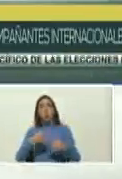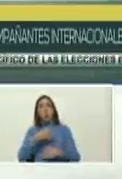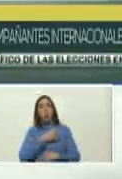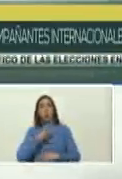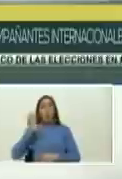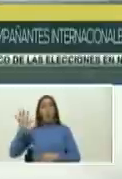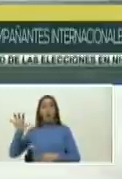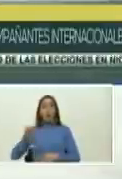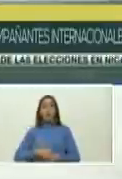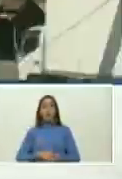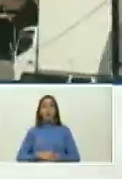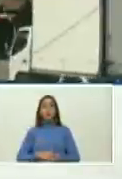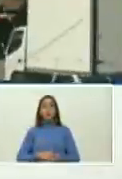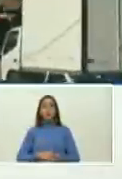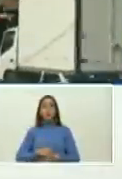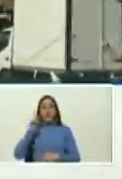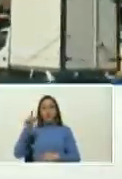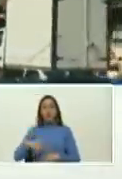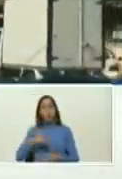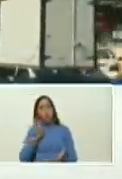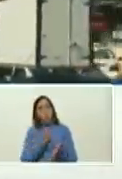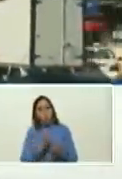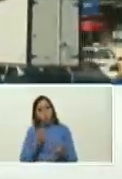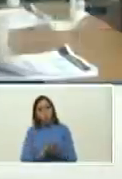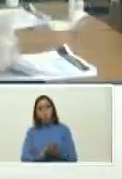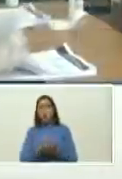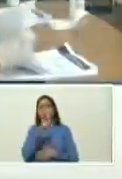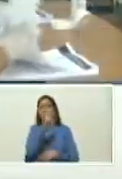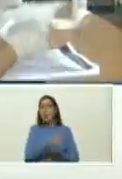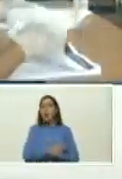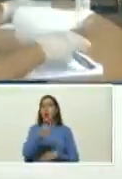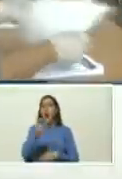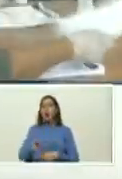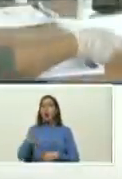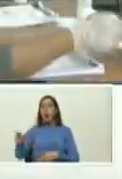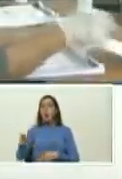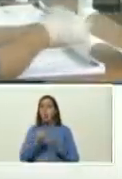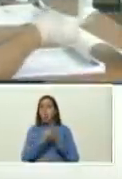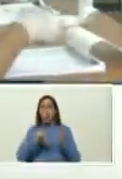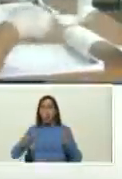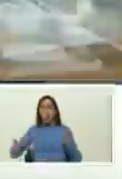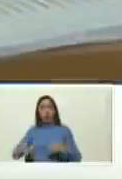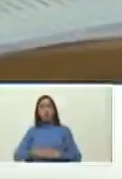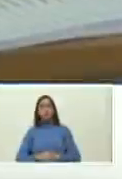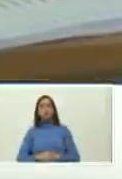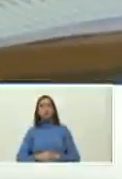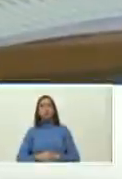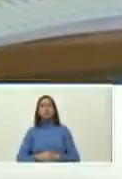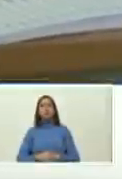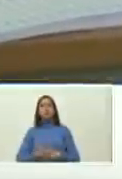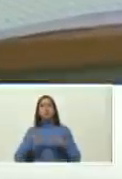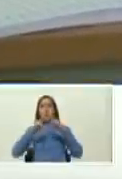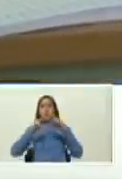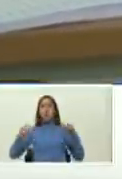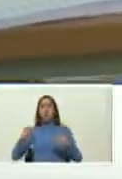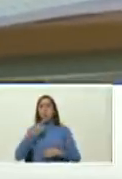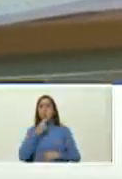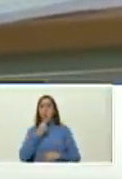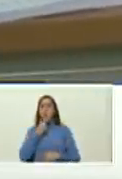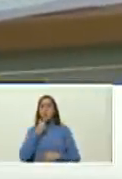es votar por la estabilidad por la tranquilidad de la gente por el derecho a la Nicaragua bella